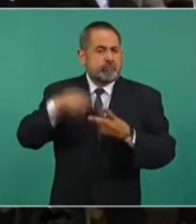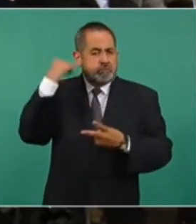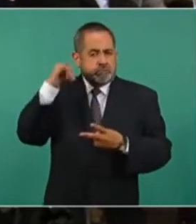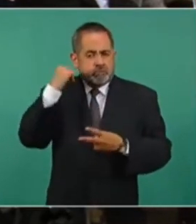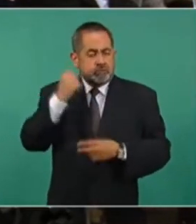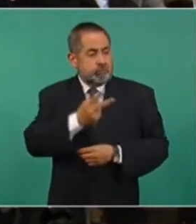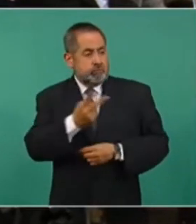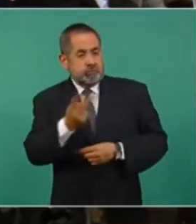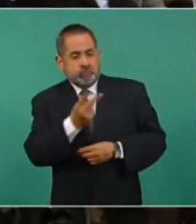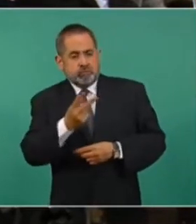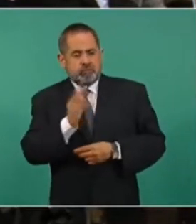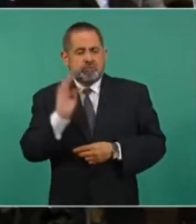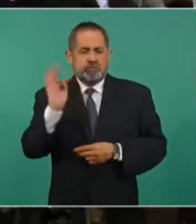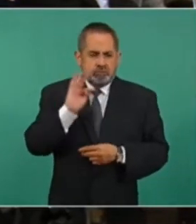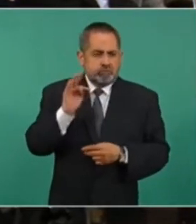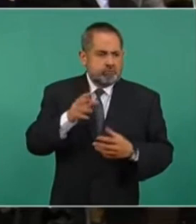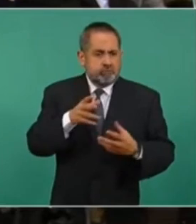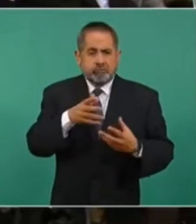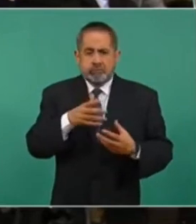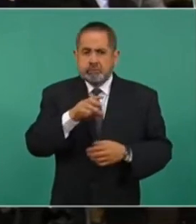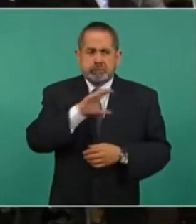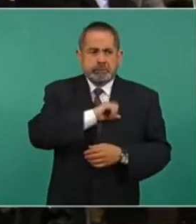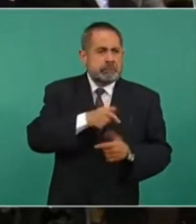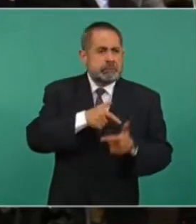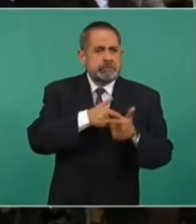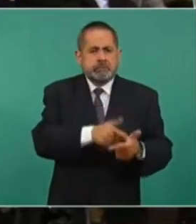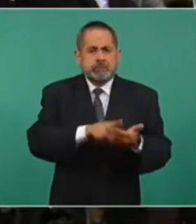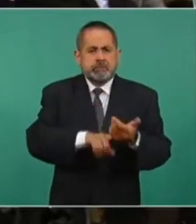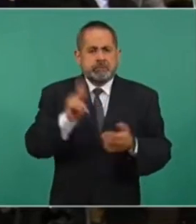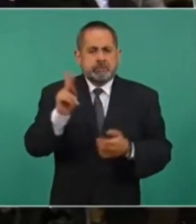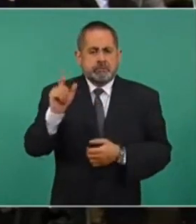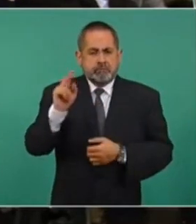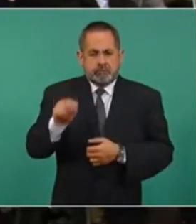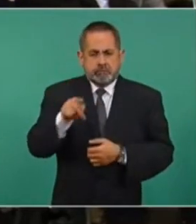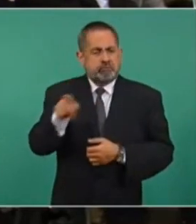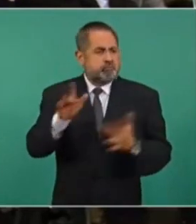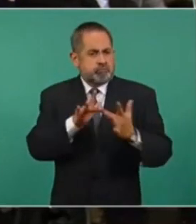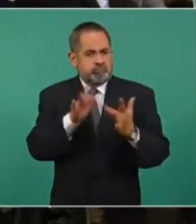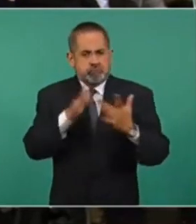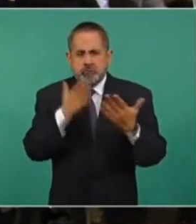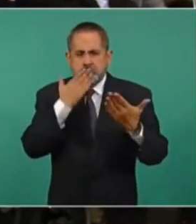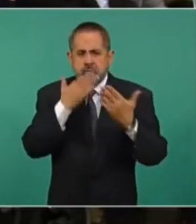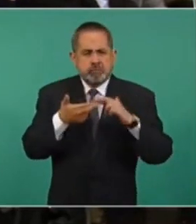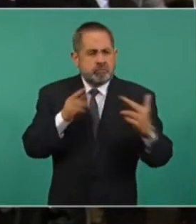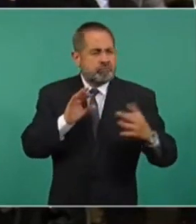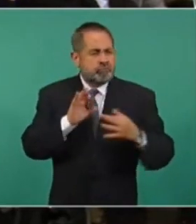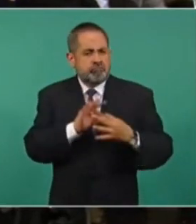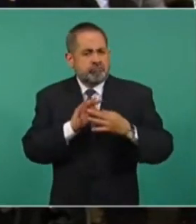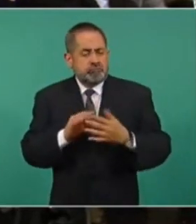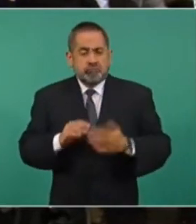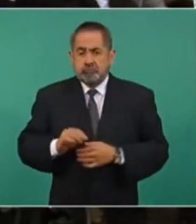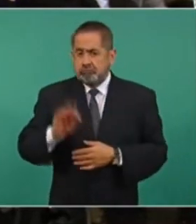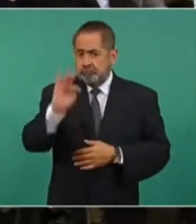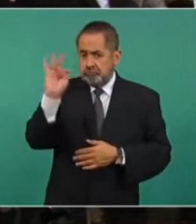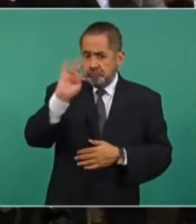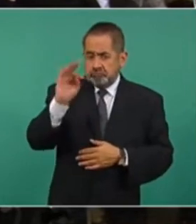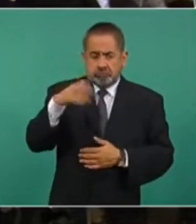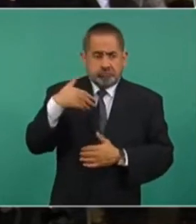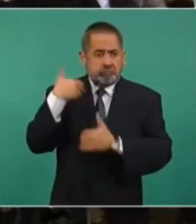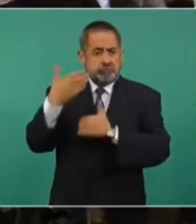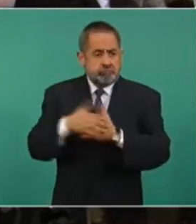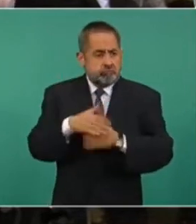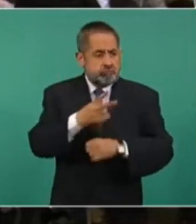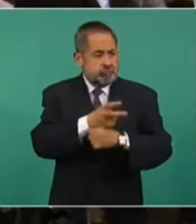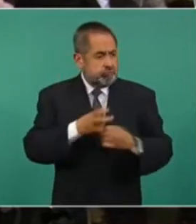Mauricio Villas, respectivamente, son panistas con los que usted tiene una muy buena relación. ¿Podría recibir esta invitación para